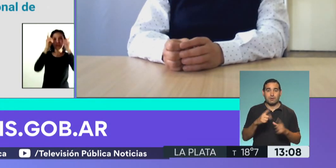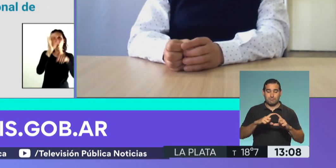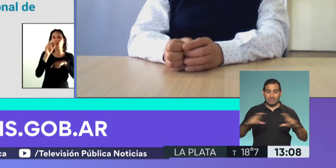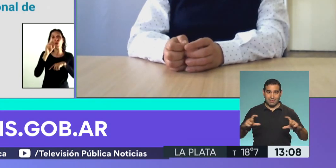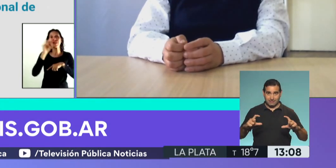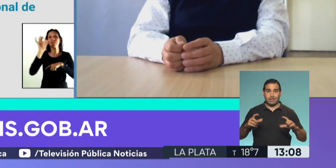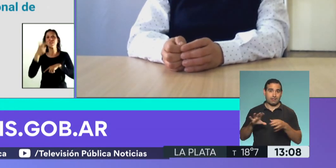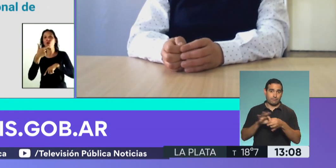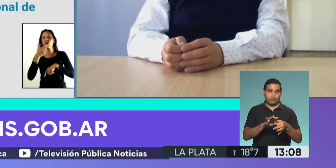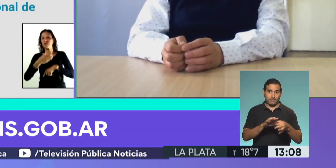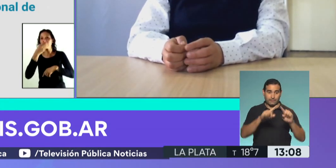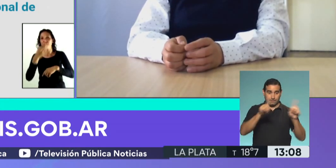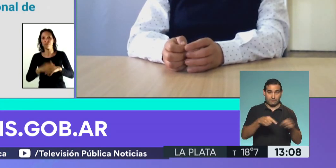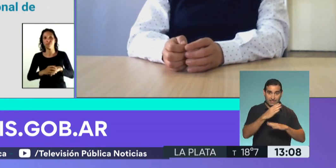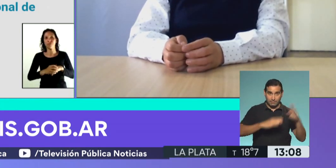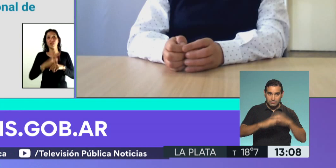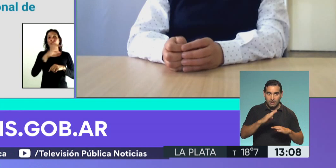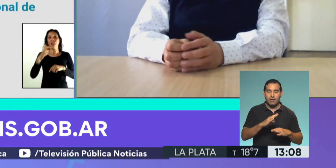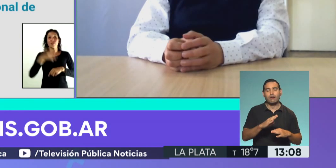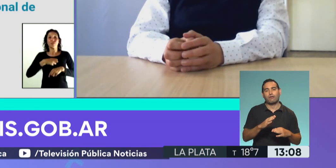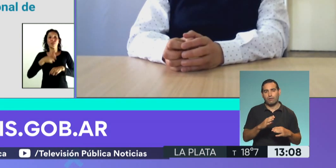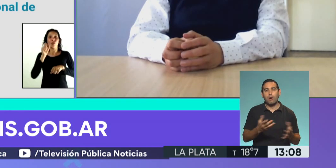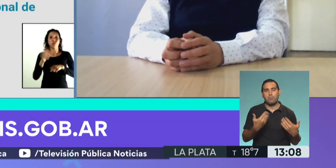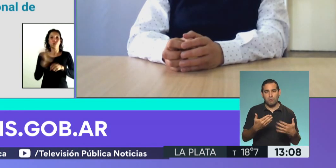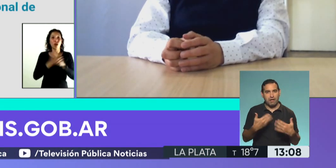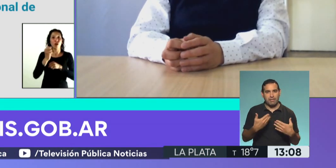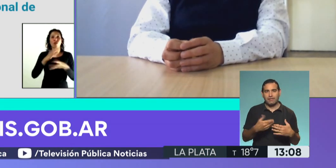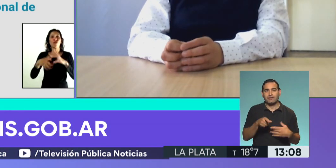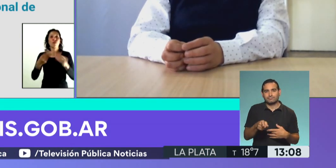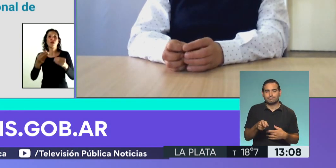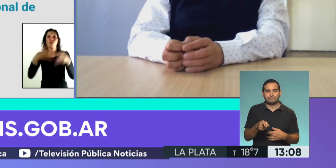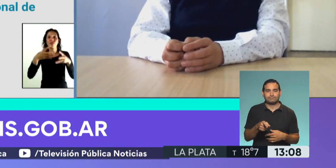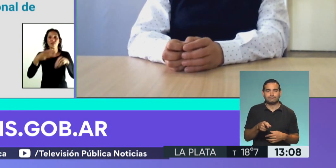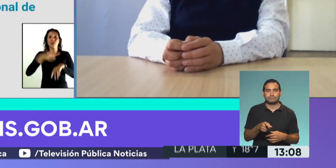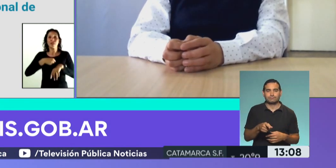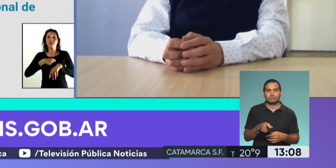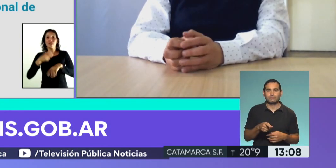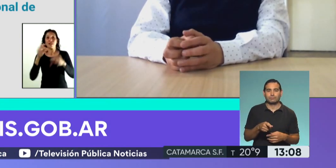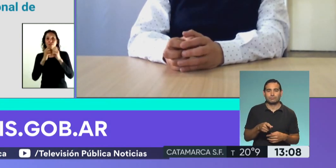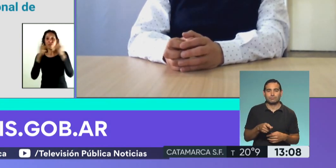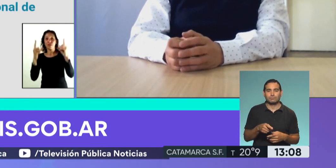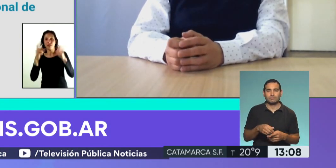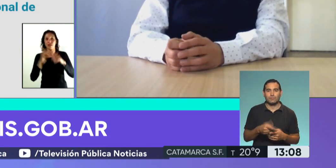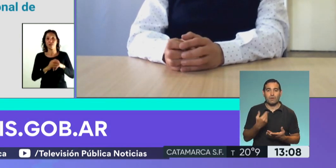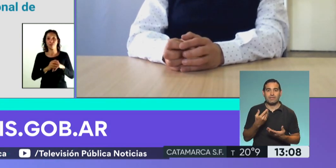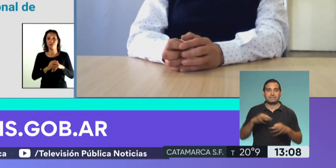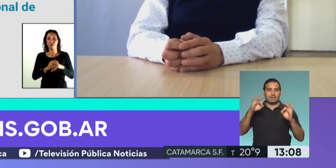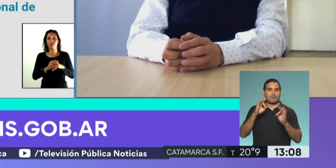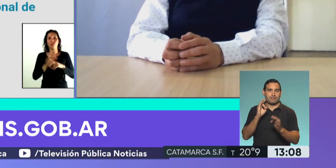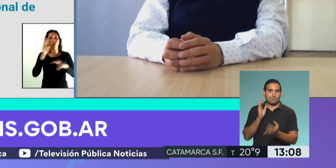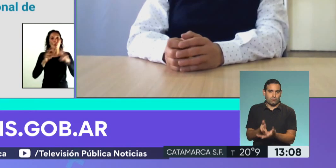patente al símbolo puede limpiar, digamos, de esa multa